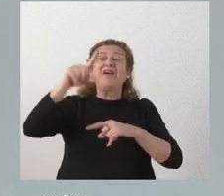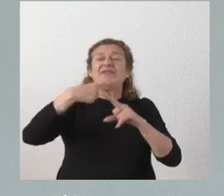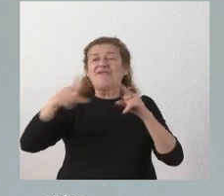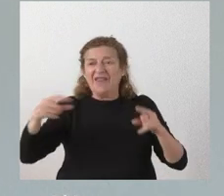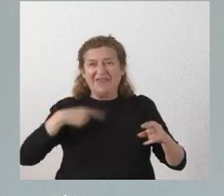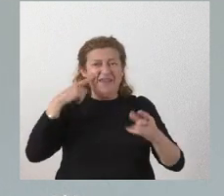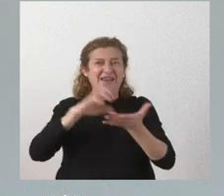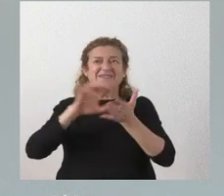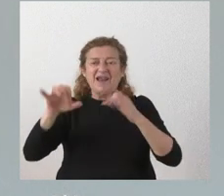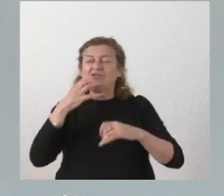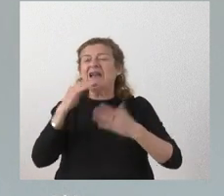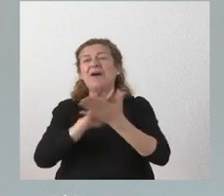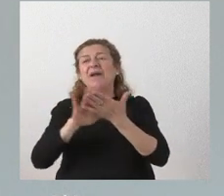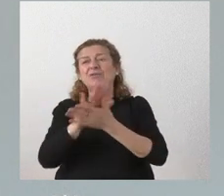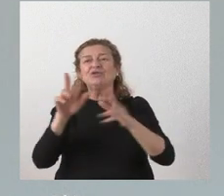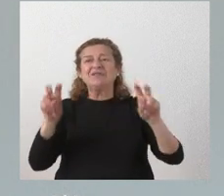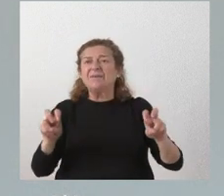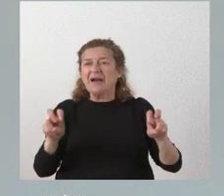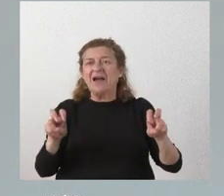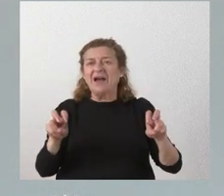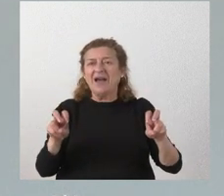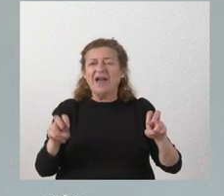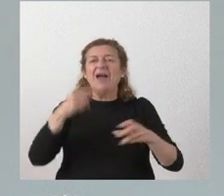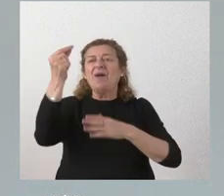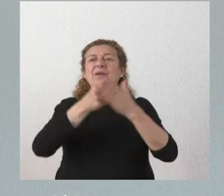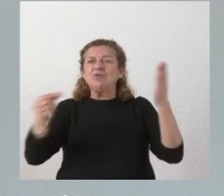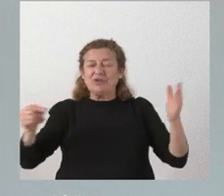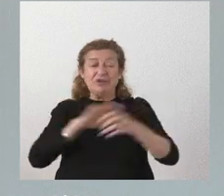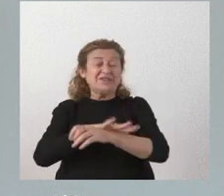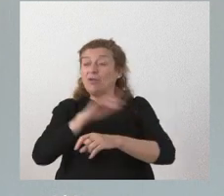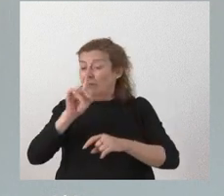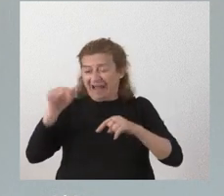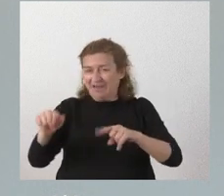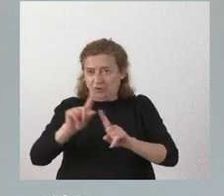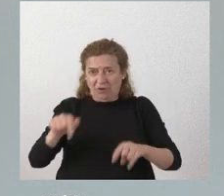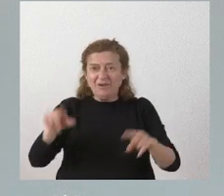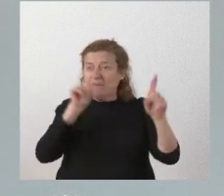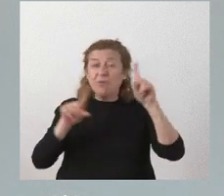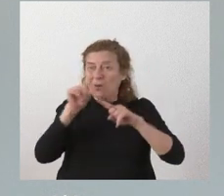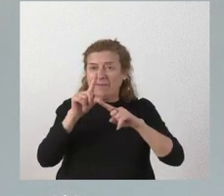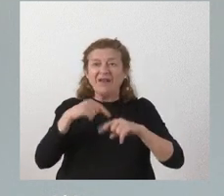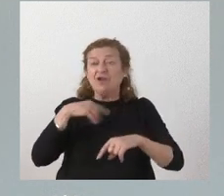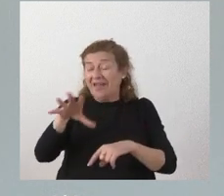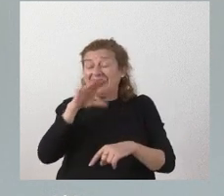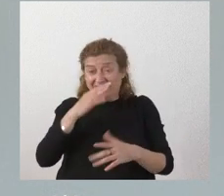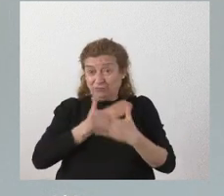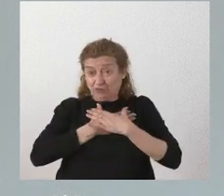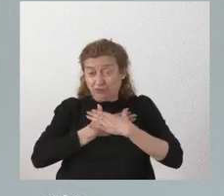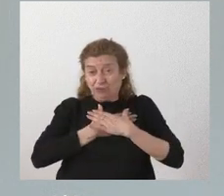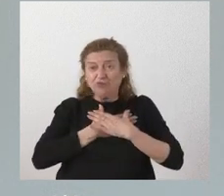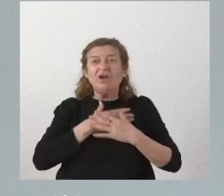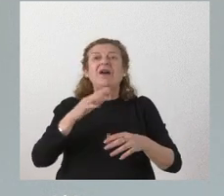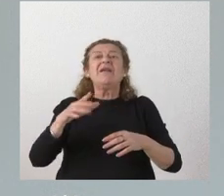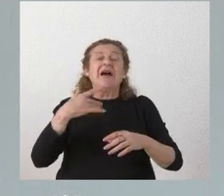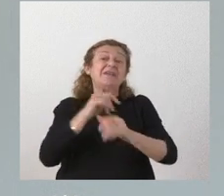León si hablábamos del tema del presupuesto del Estado y otros aquí no aquí el problema es que entendemos nosotros a